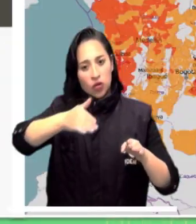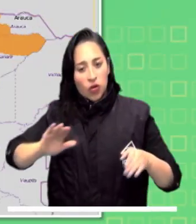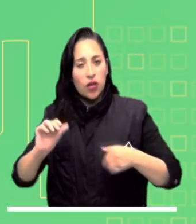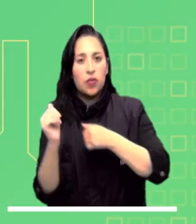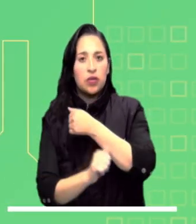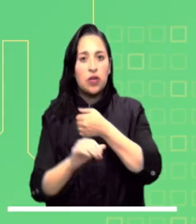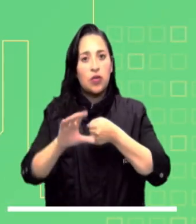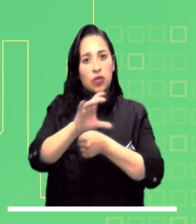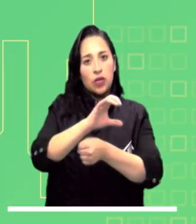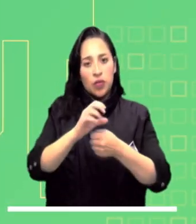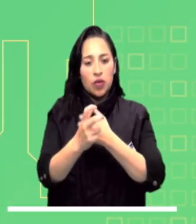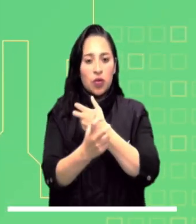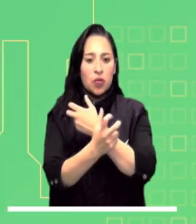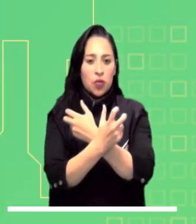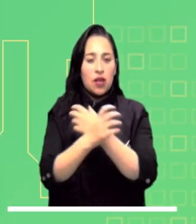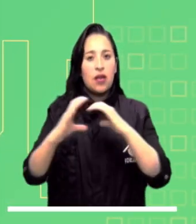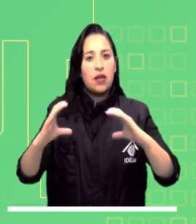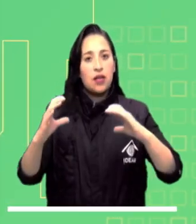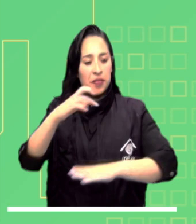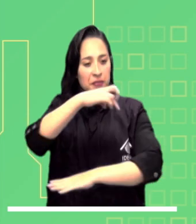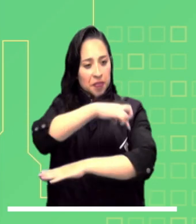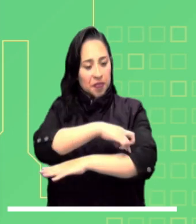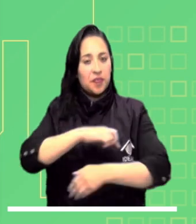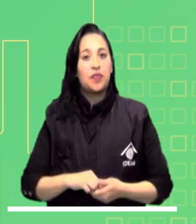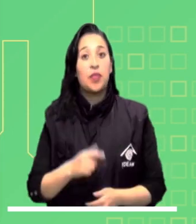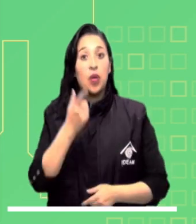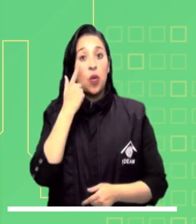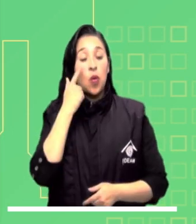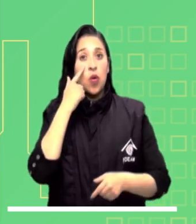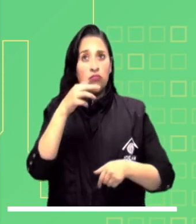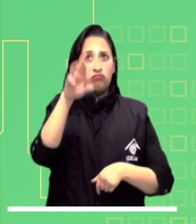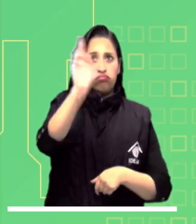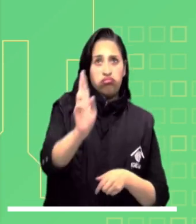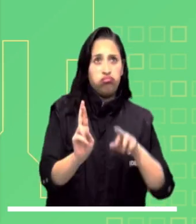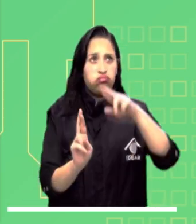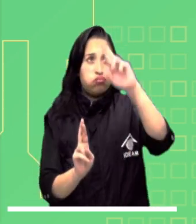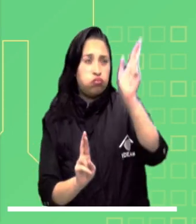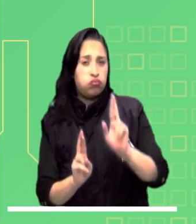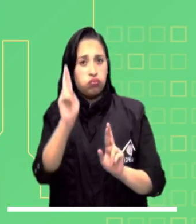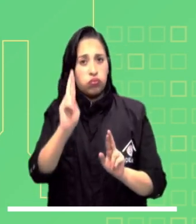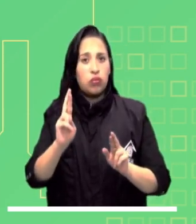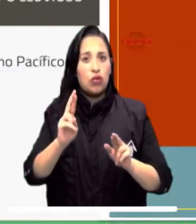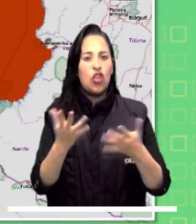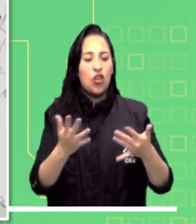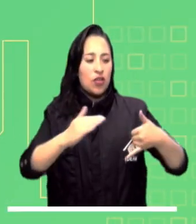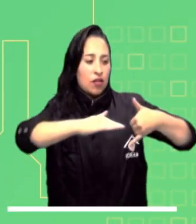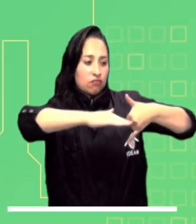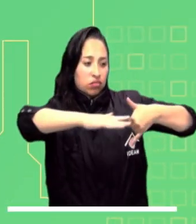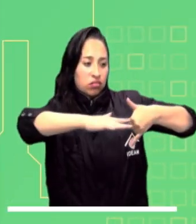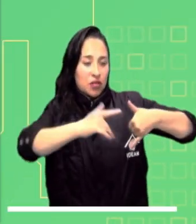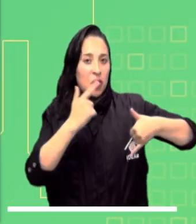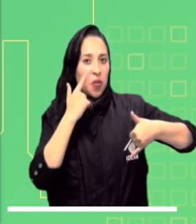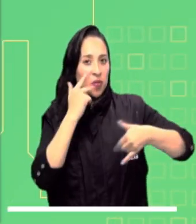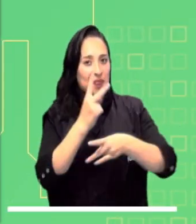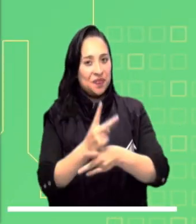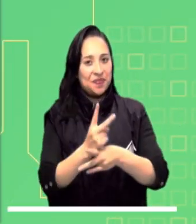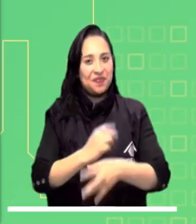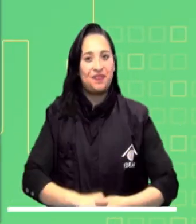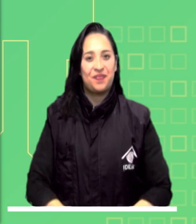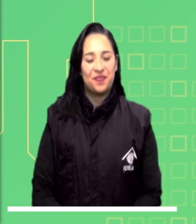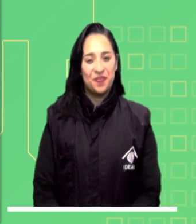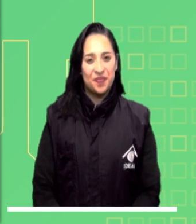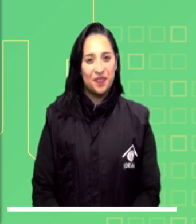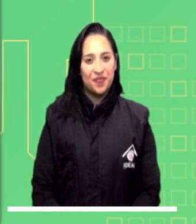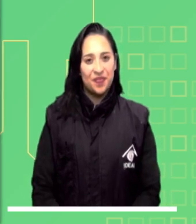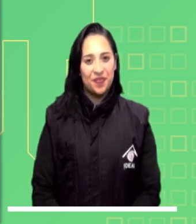Hay amenaza de deslizamientos en Antioquia, Boyacá, Cundinamarca, Huilar, Caquetá y Putumayo. Mucha precaución por